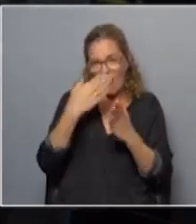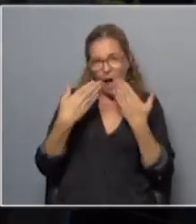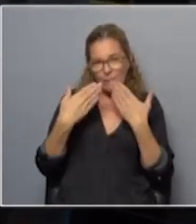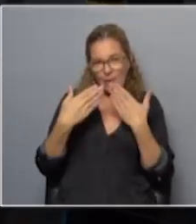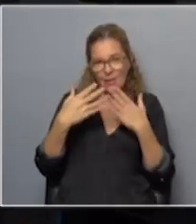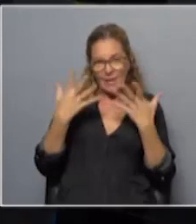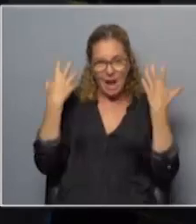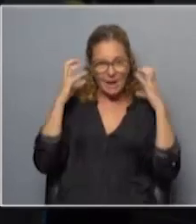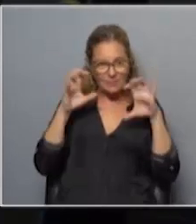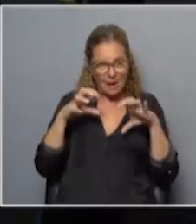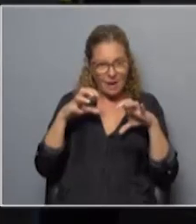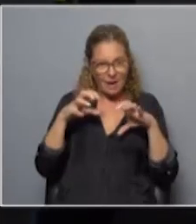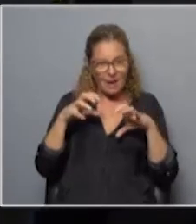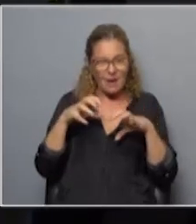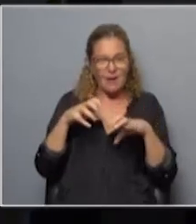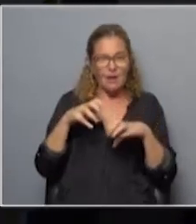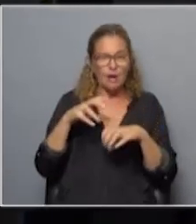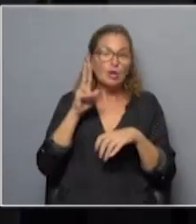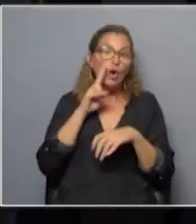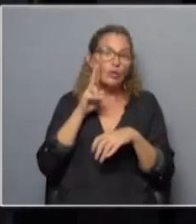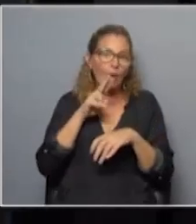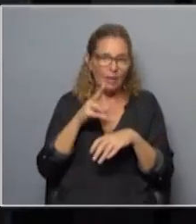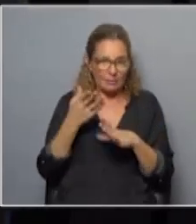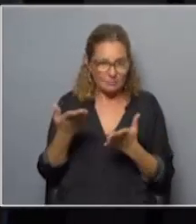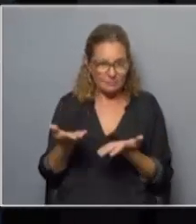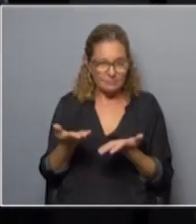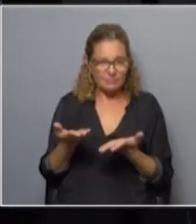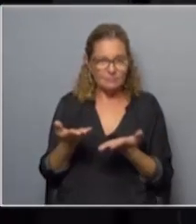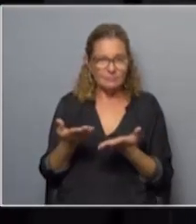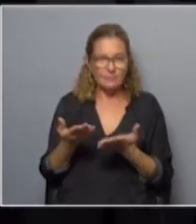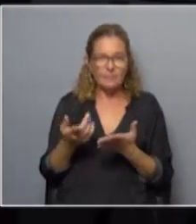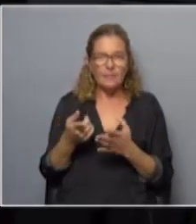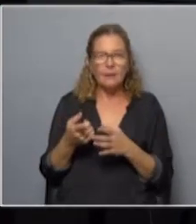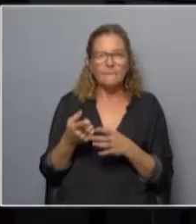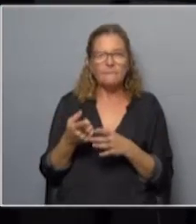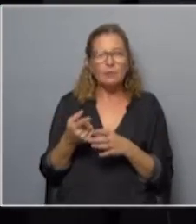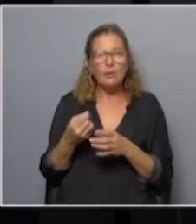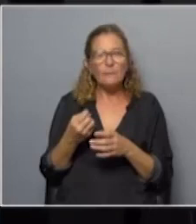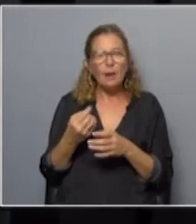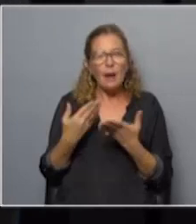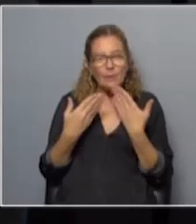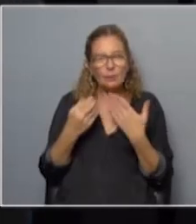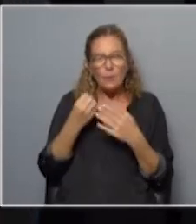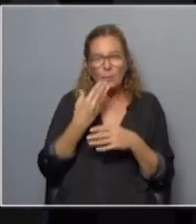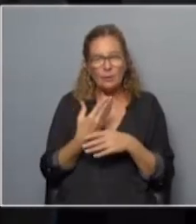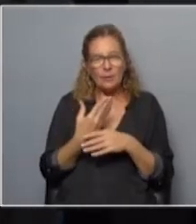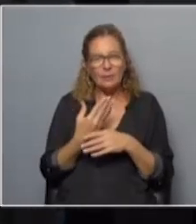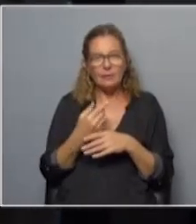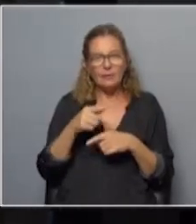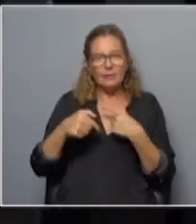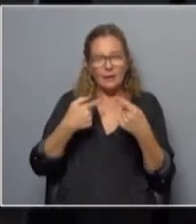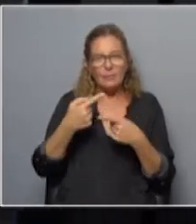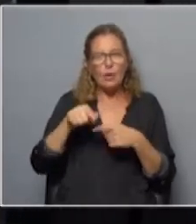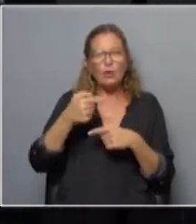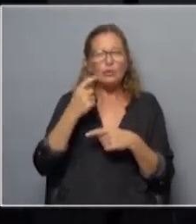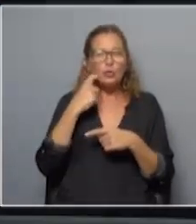en los 15 días de febrero el 7% de las notas hablaron ya especulando en los por qué y ahora seguimos con los otros aspectos con los otros